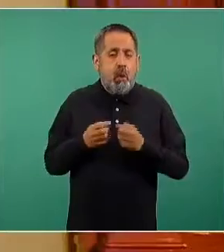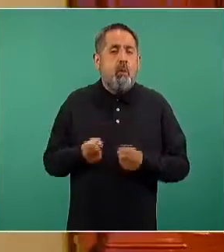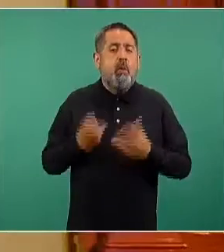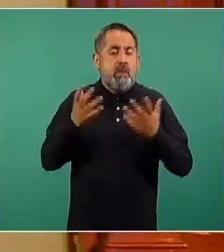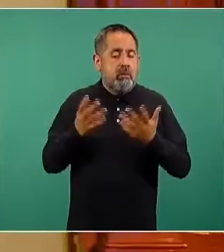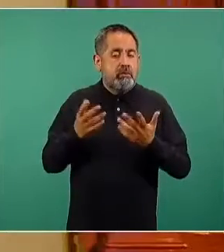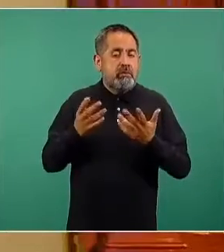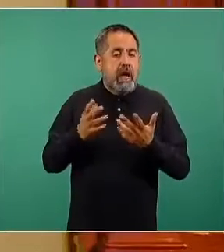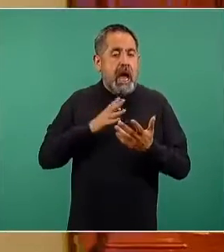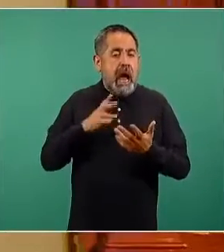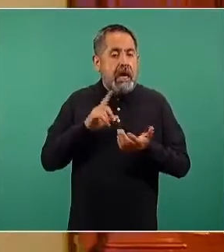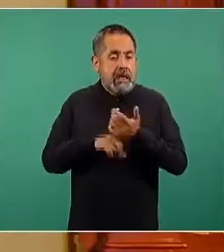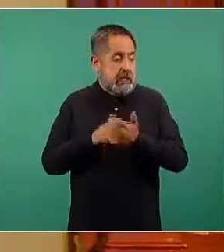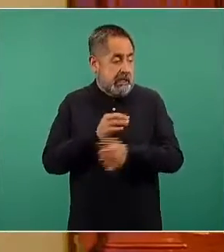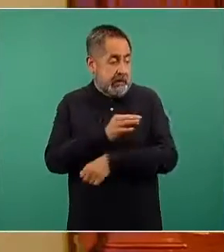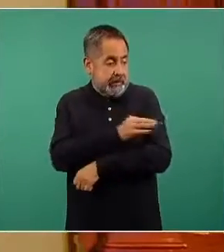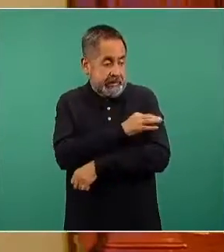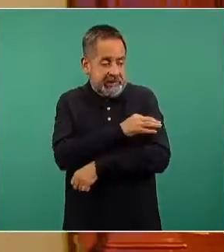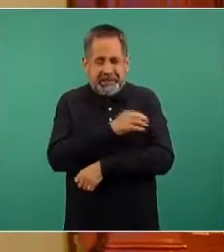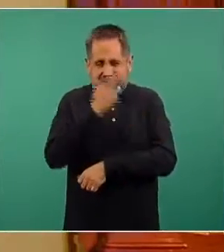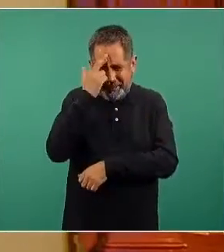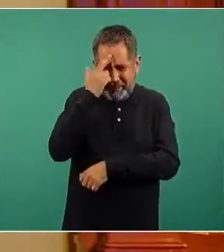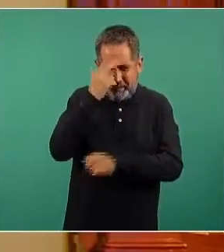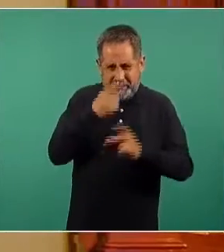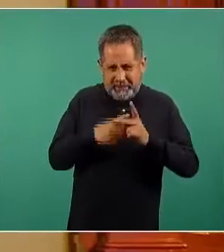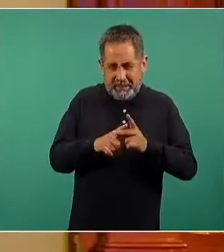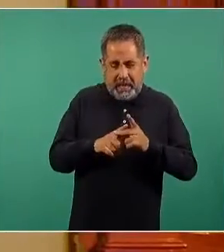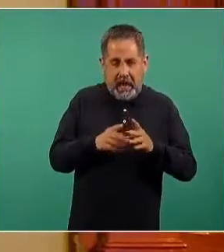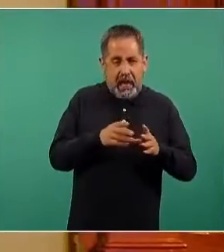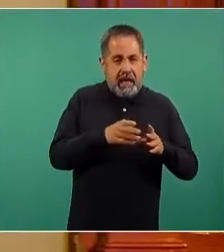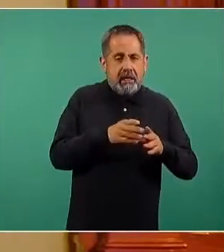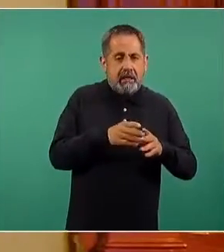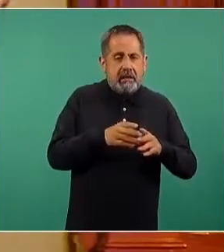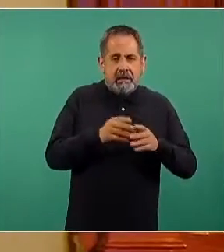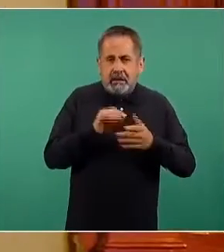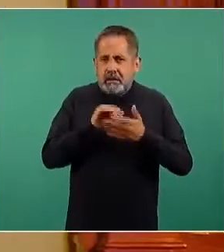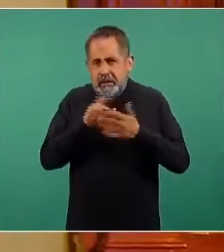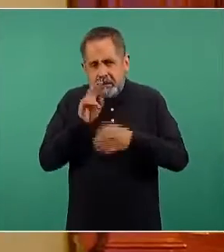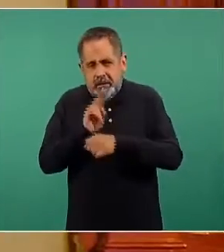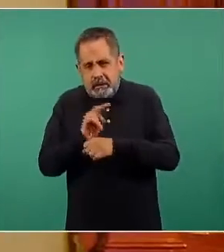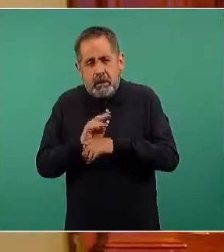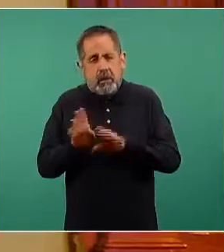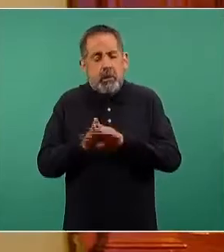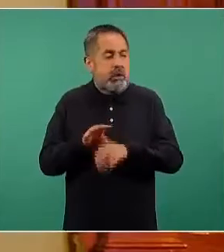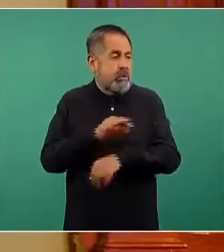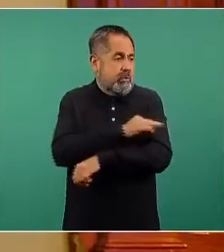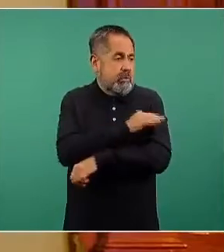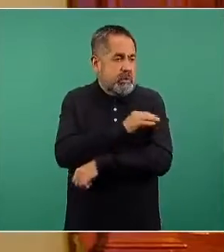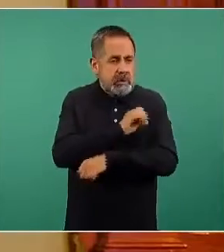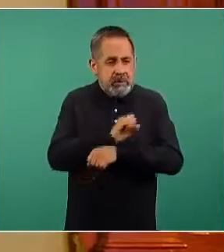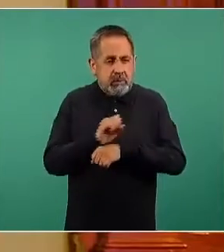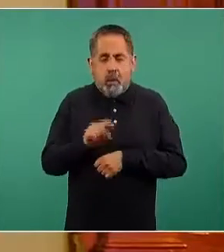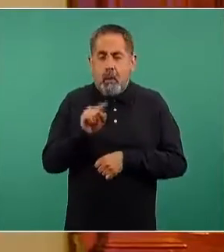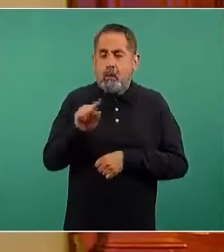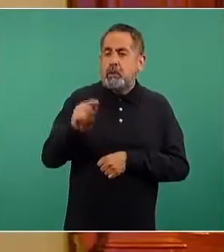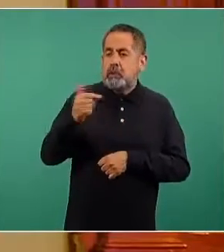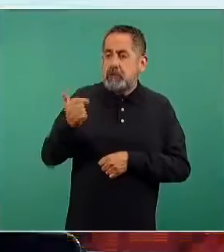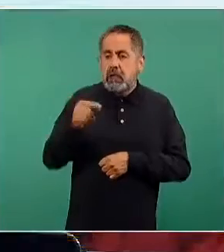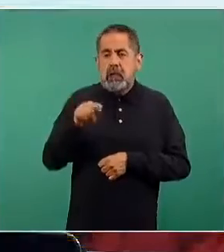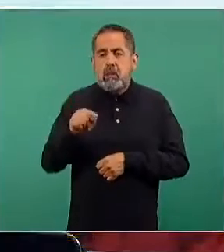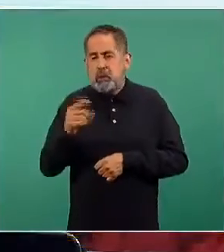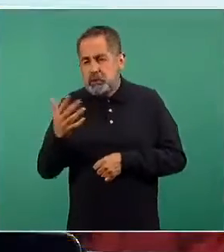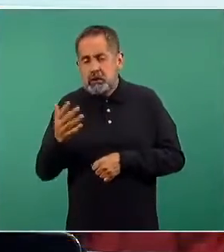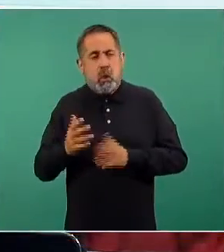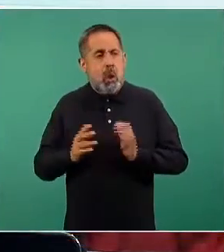presentado. Si recuerdan, cuando iniciamos en un momento con esta vigilancia, empezábamos con niveles de punto seis, punto cinco.